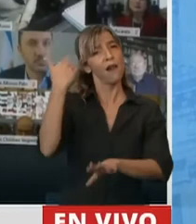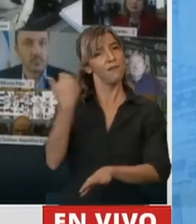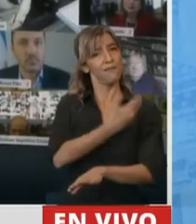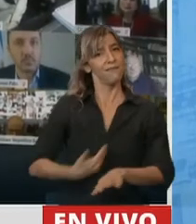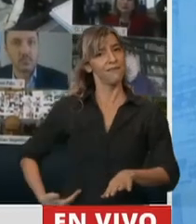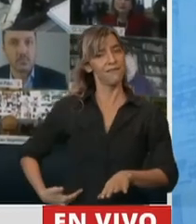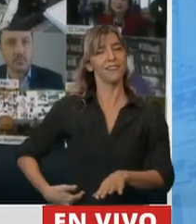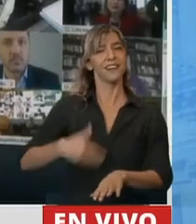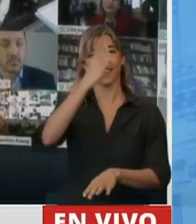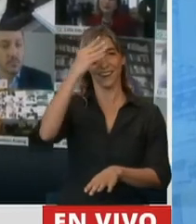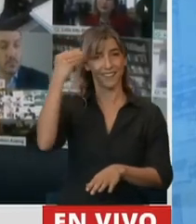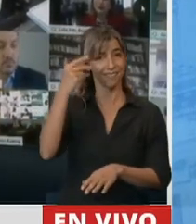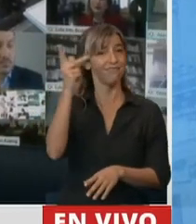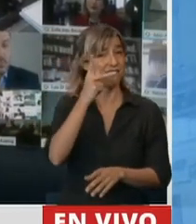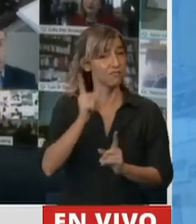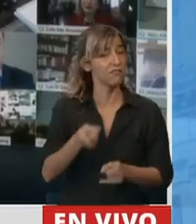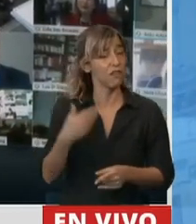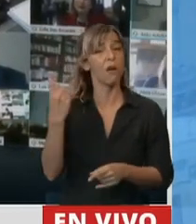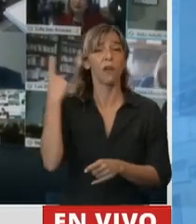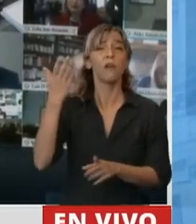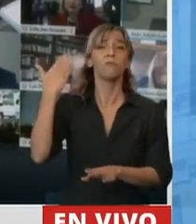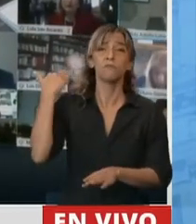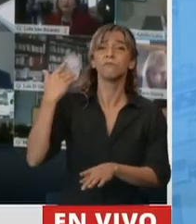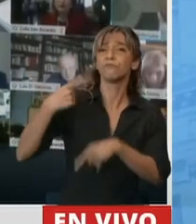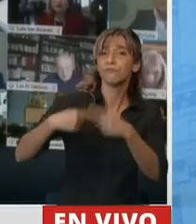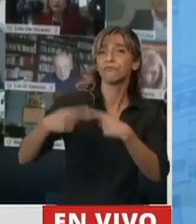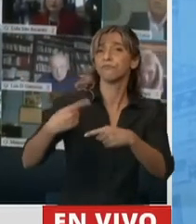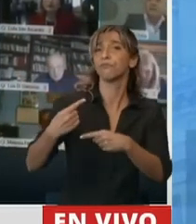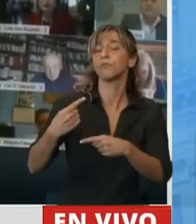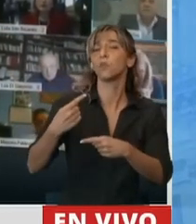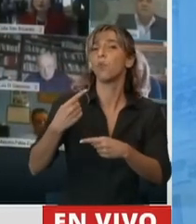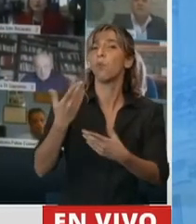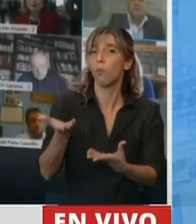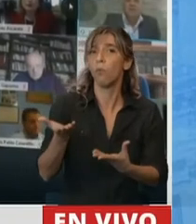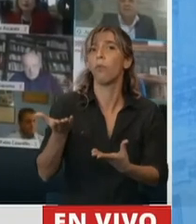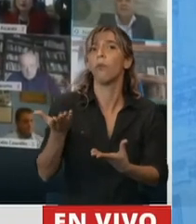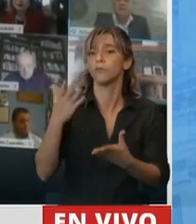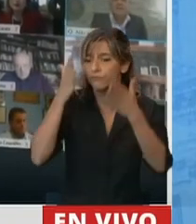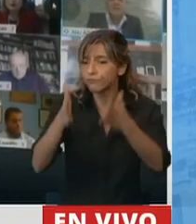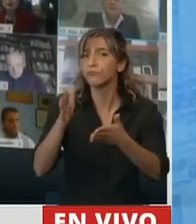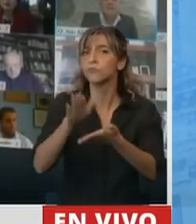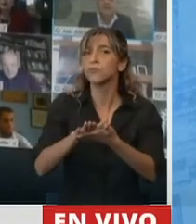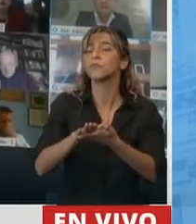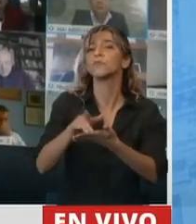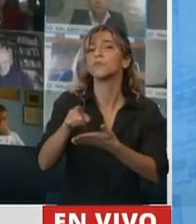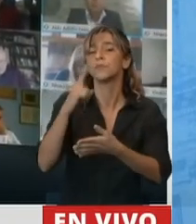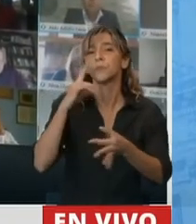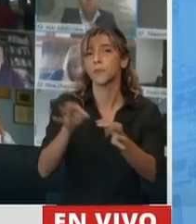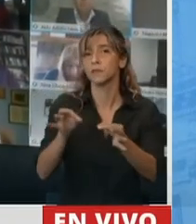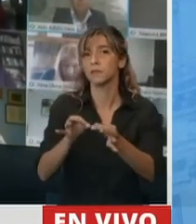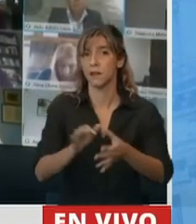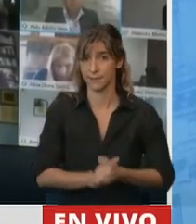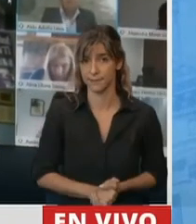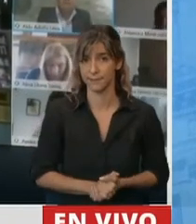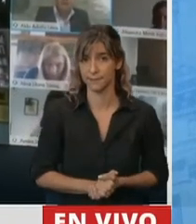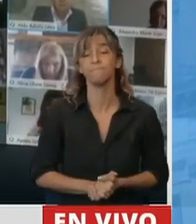presidente, también, y no es para polemizar, el día 20 de junio hubo un manderazo,